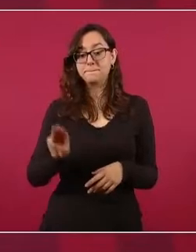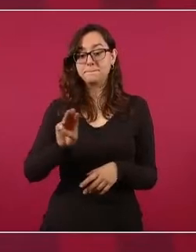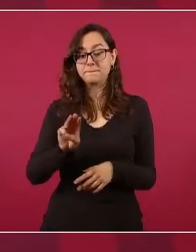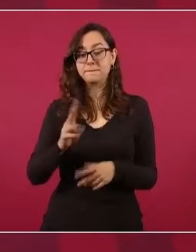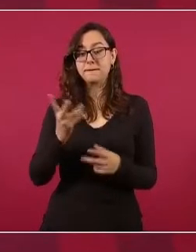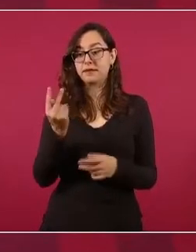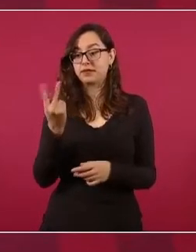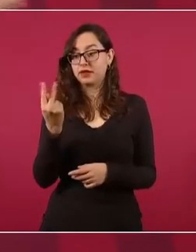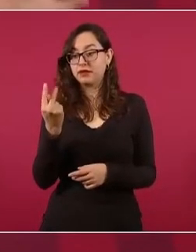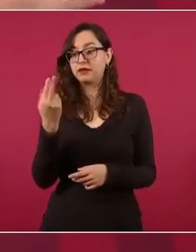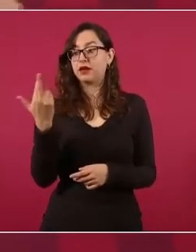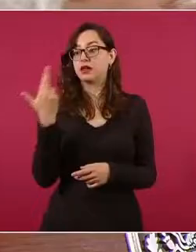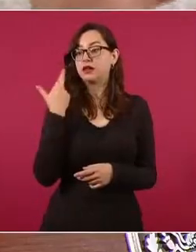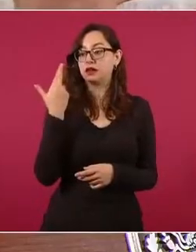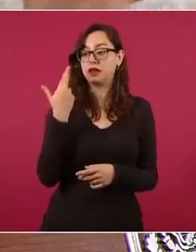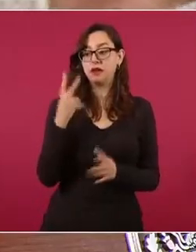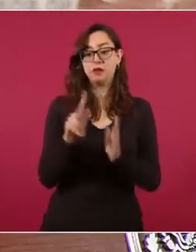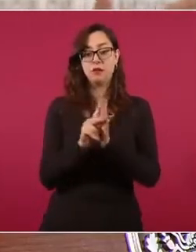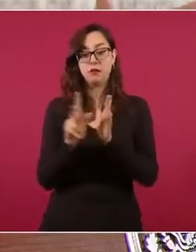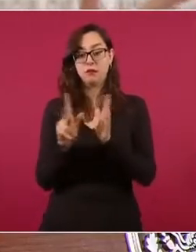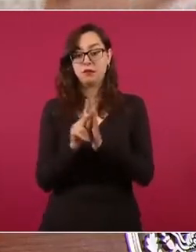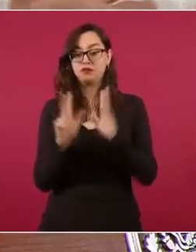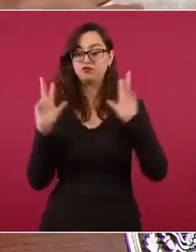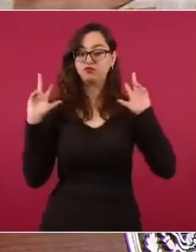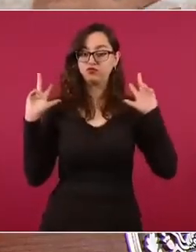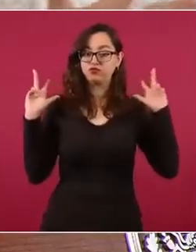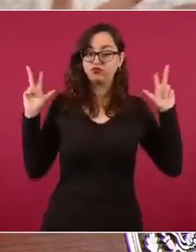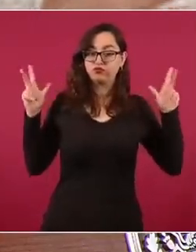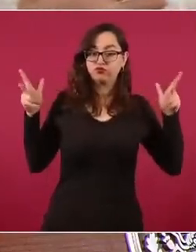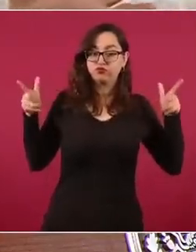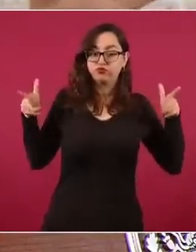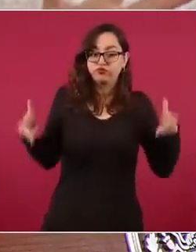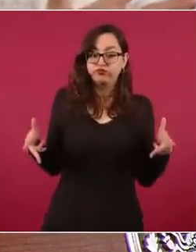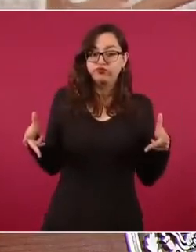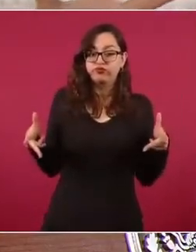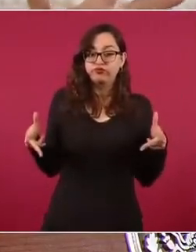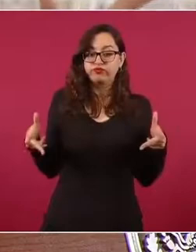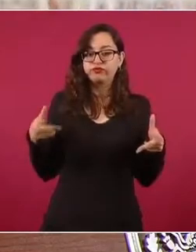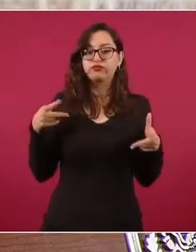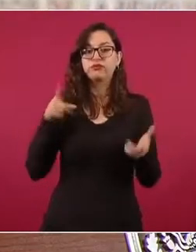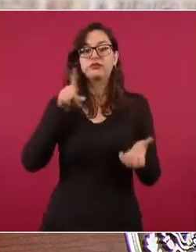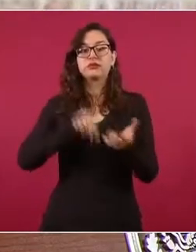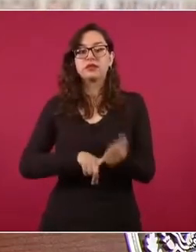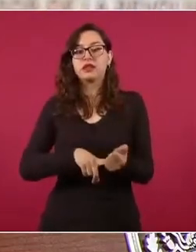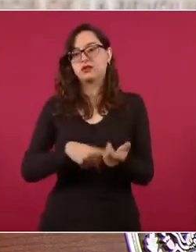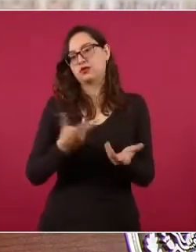con la televisión, nacional, convertida en el órgano